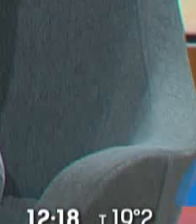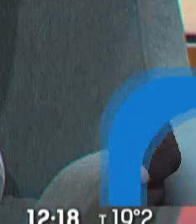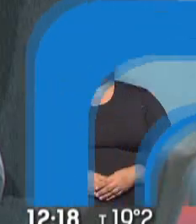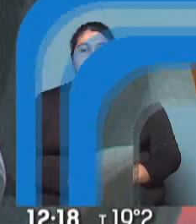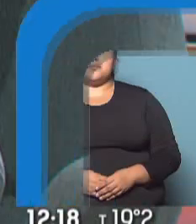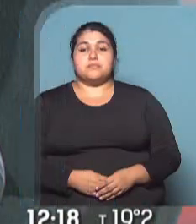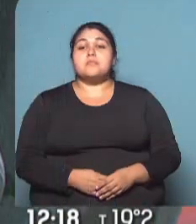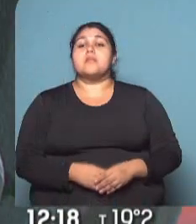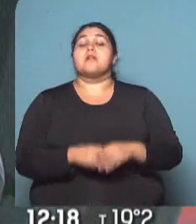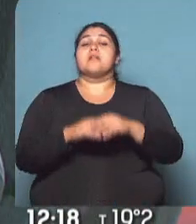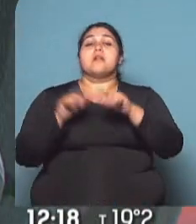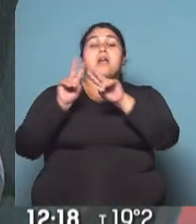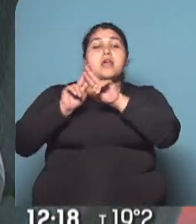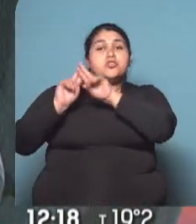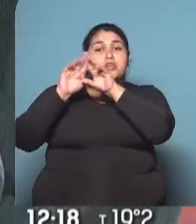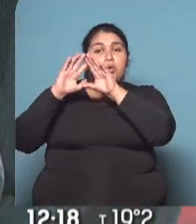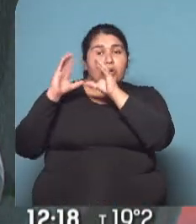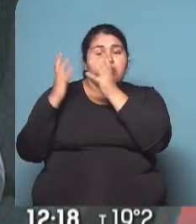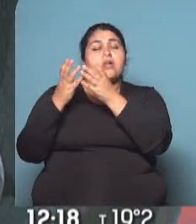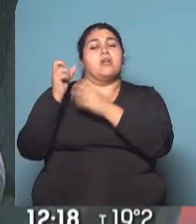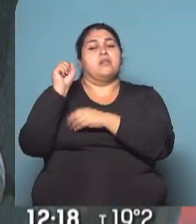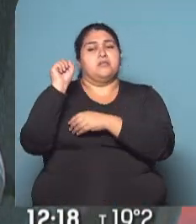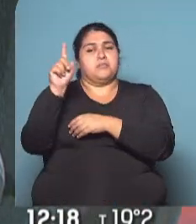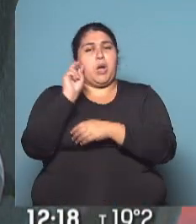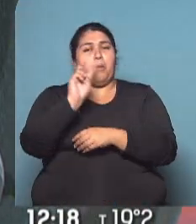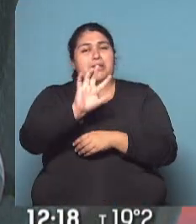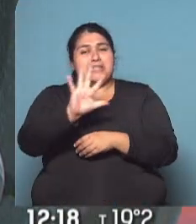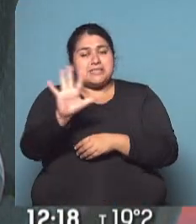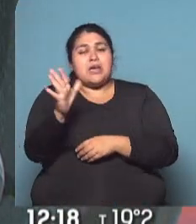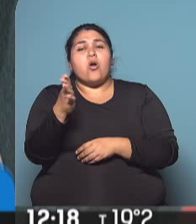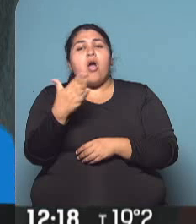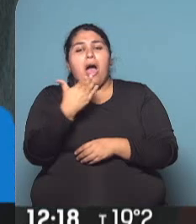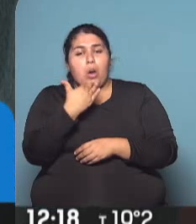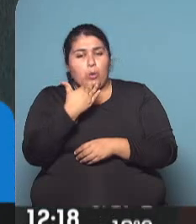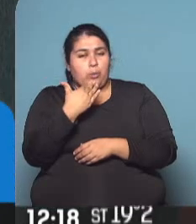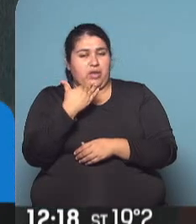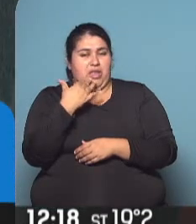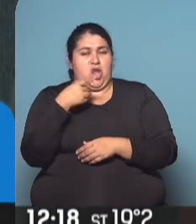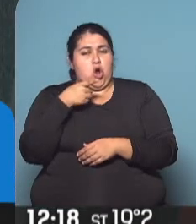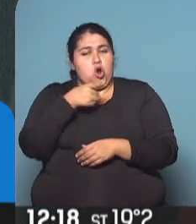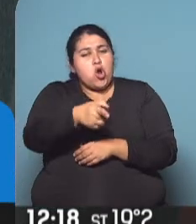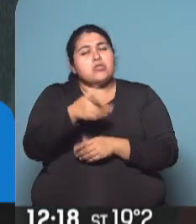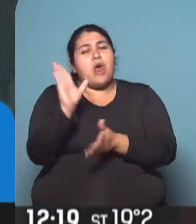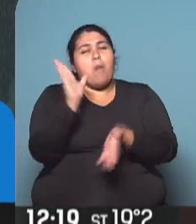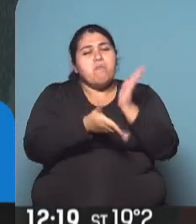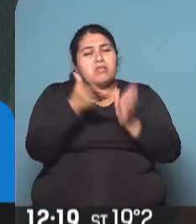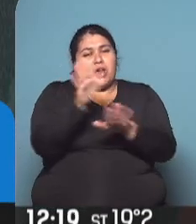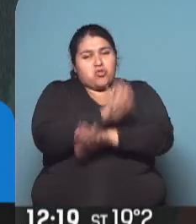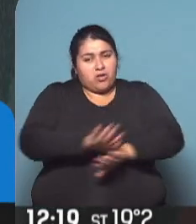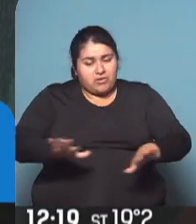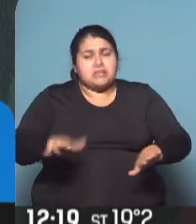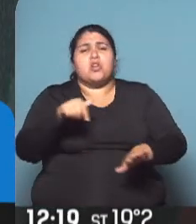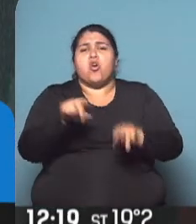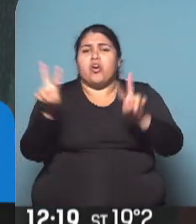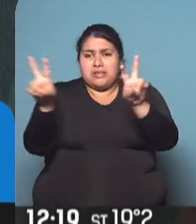Naciones Unidas estableció el 25 de abril como el Día Internacional del Maltrato Infantil. Ese es el tema del que vamos a hablar